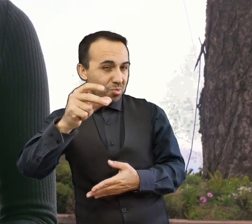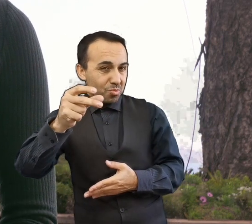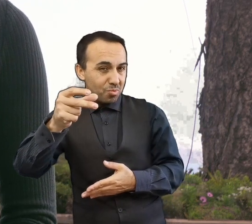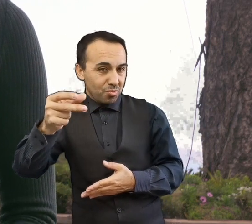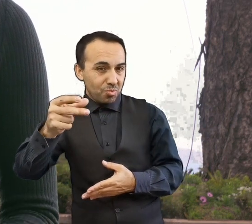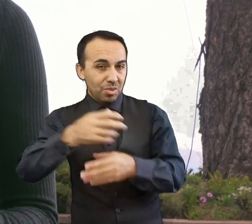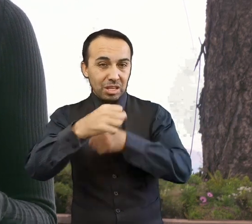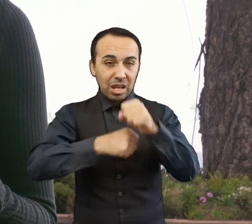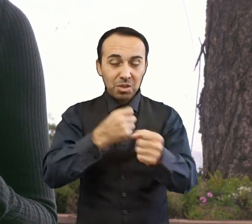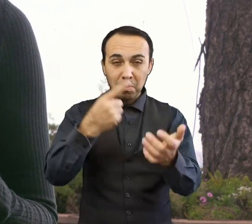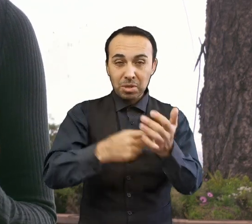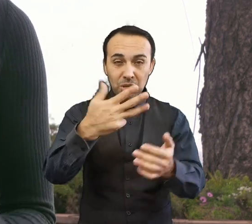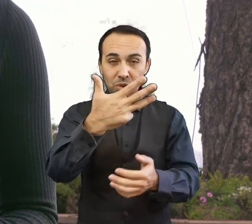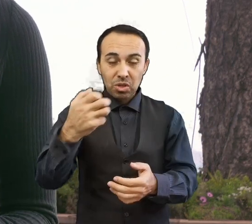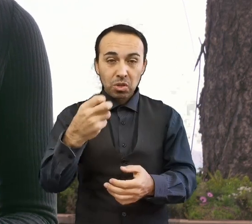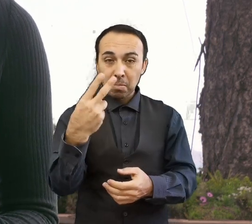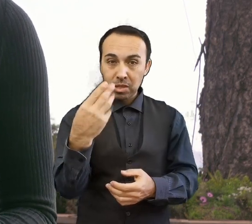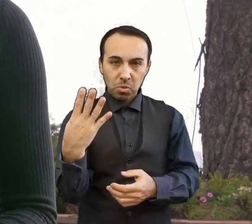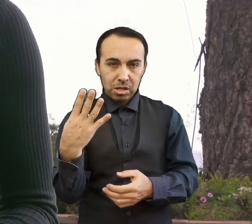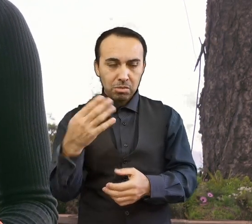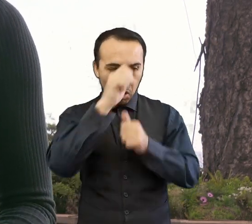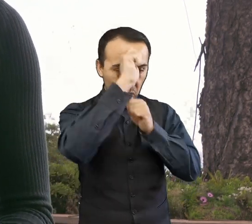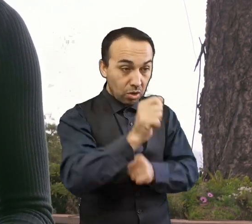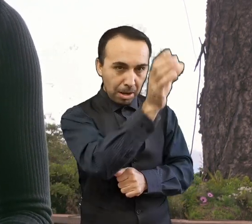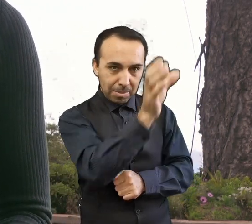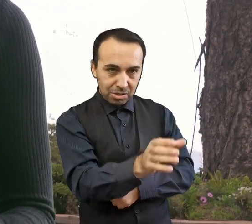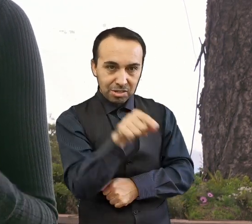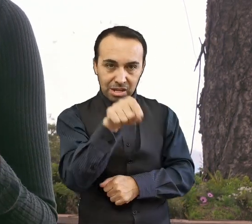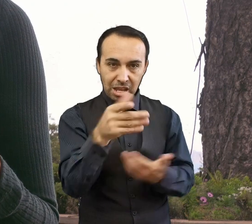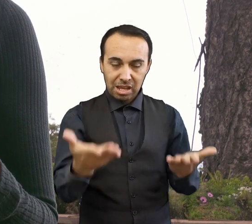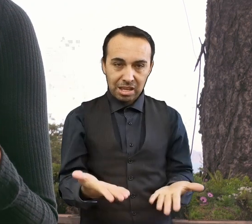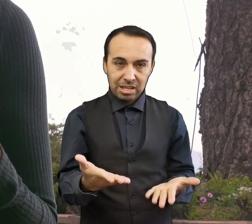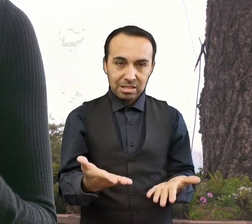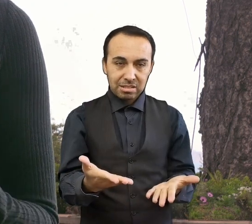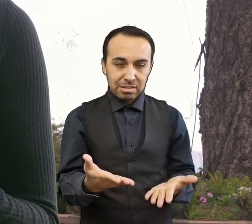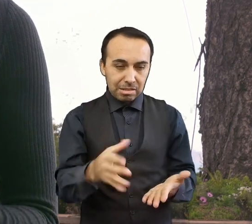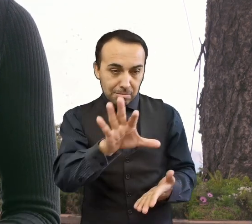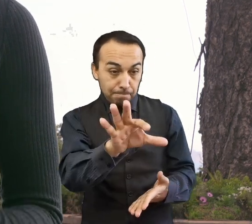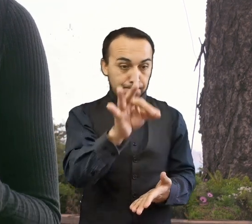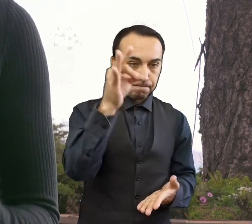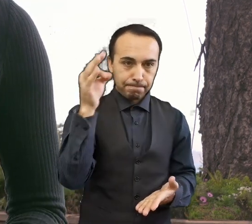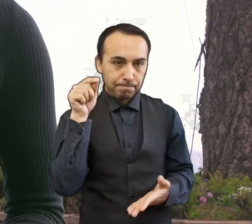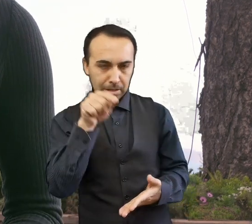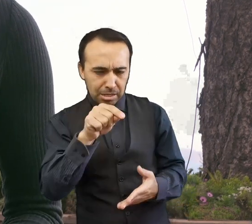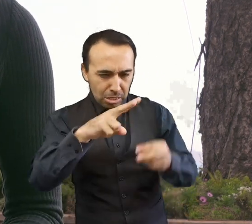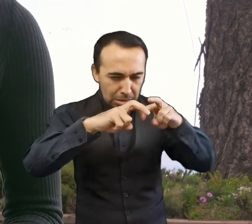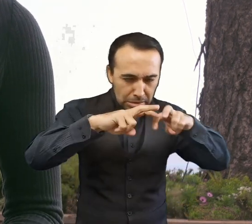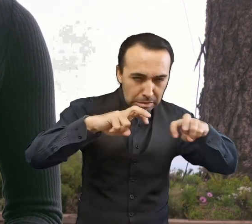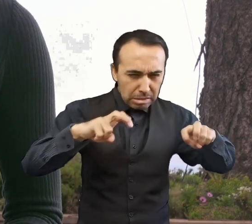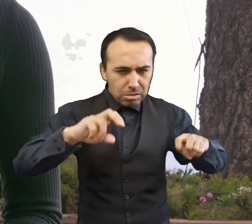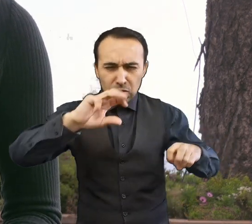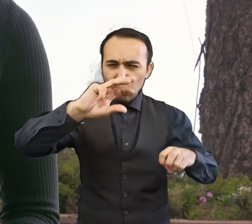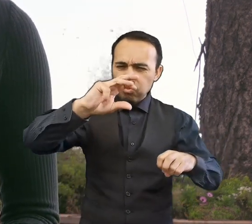Chambers, que es de EPL, Earth and Planets Laboratory, quien estudia la dinámica orbital y la resonancia de